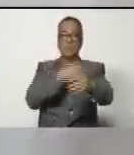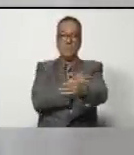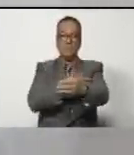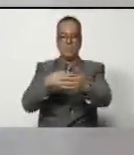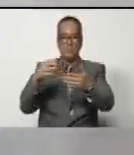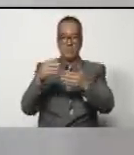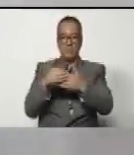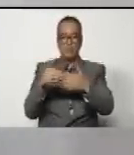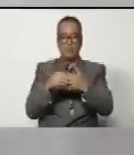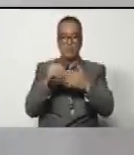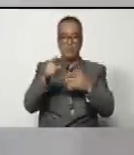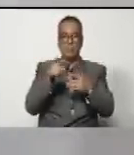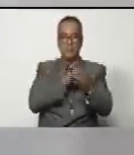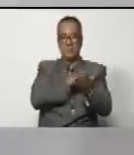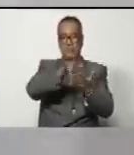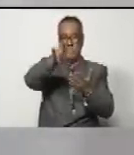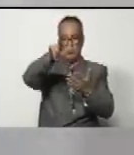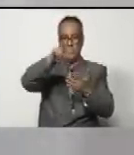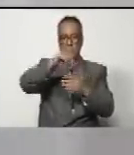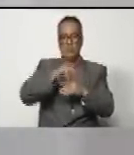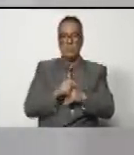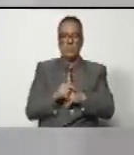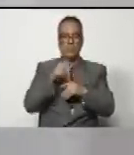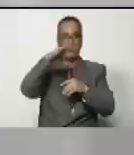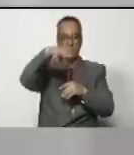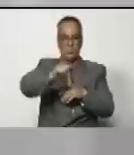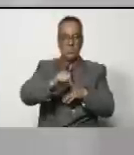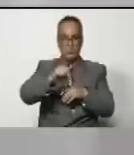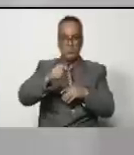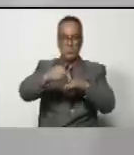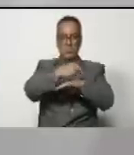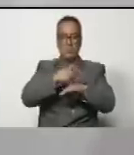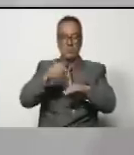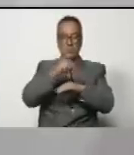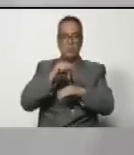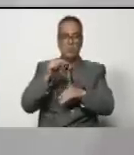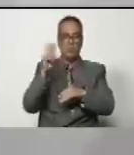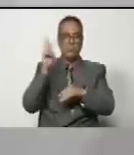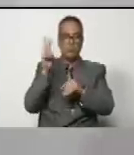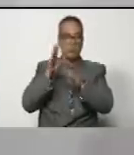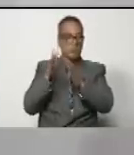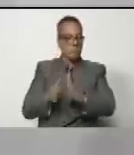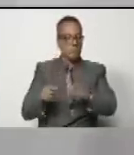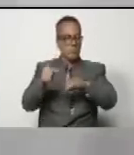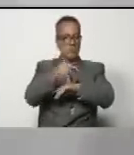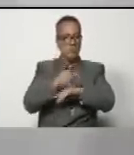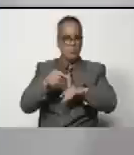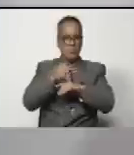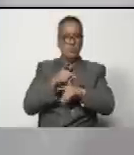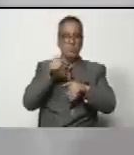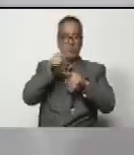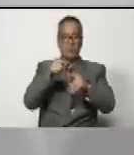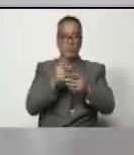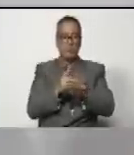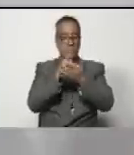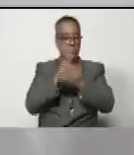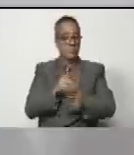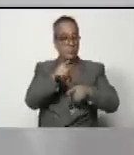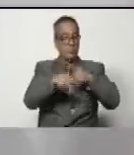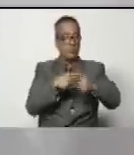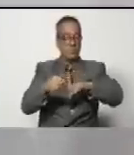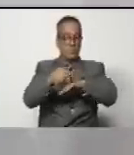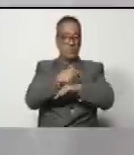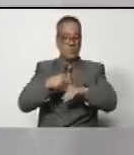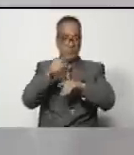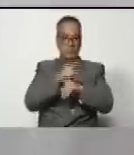de dólares. Un avión que lo adquirió el gobierno bolivariano, que es un avión de carga, que lo adquirió el gobierno